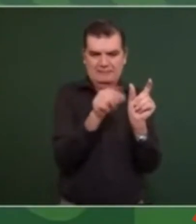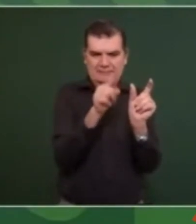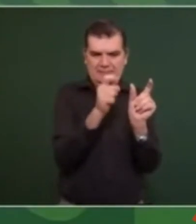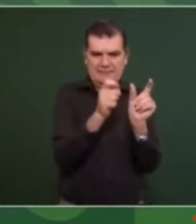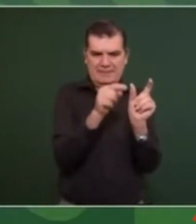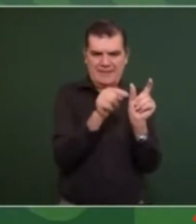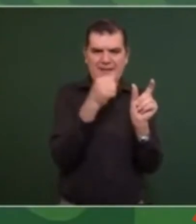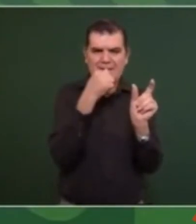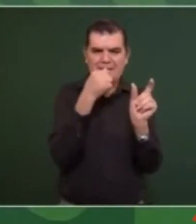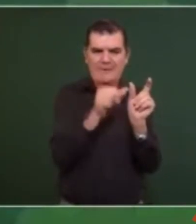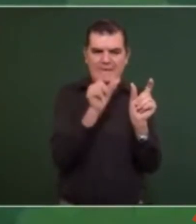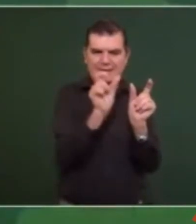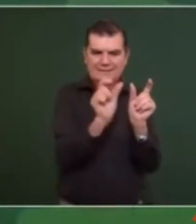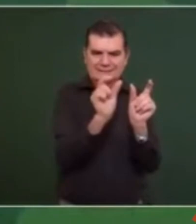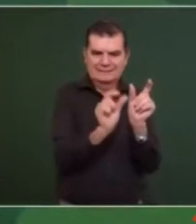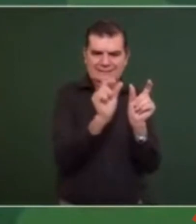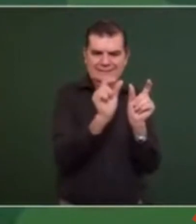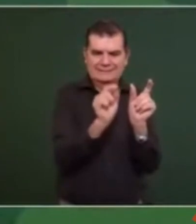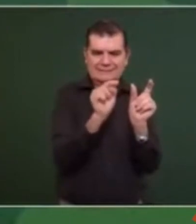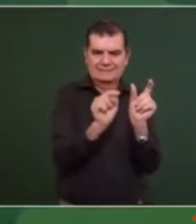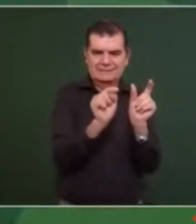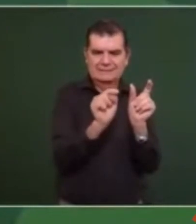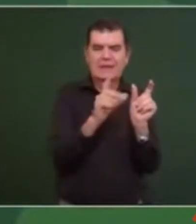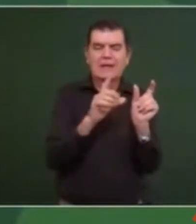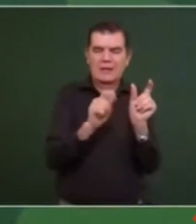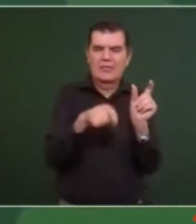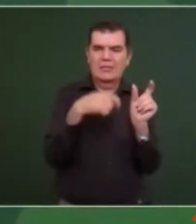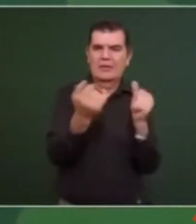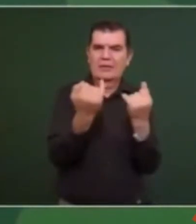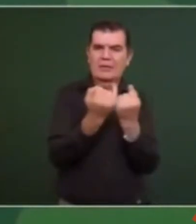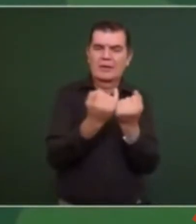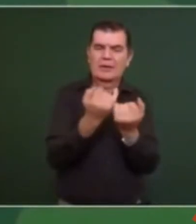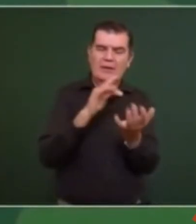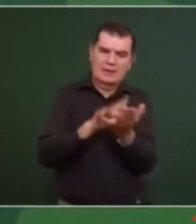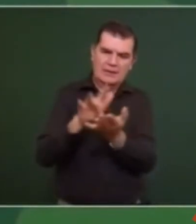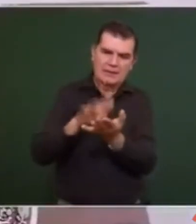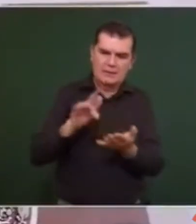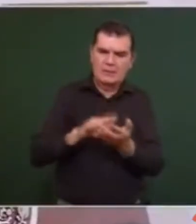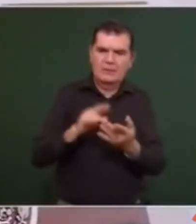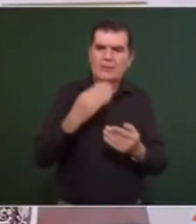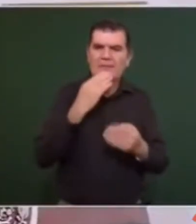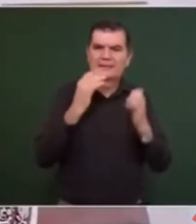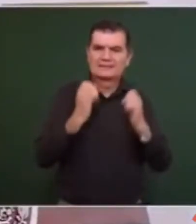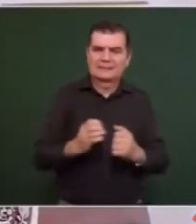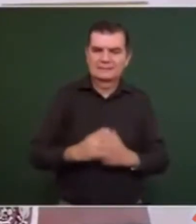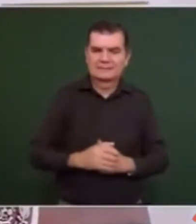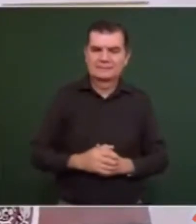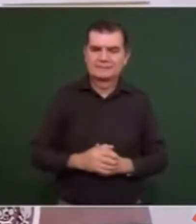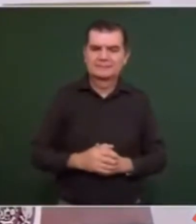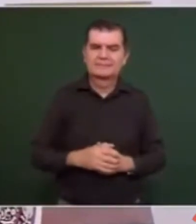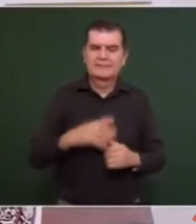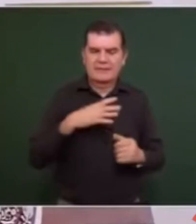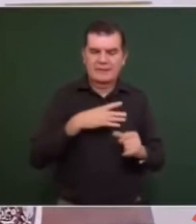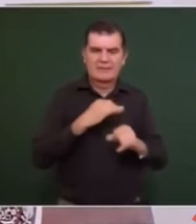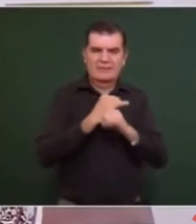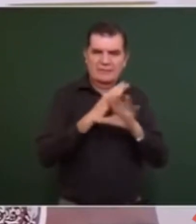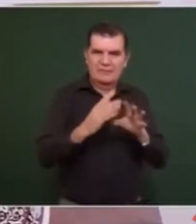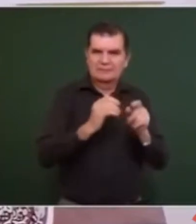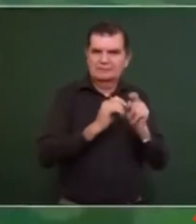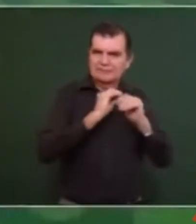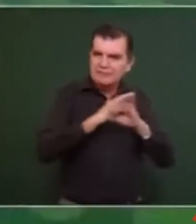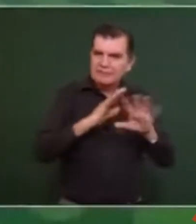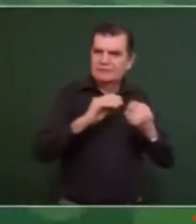se entregan los apoyos del bienestar se va a informar